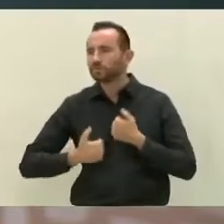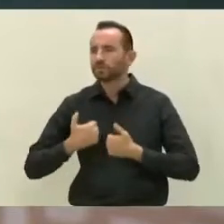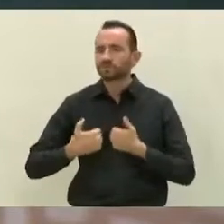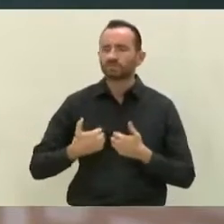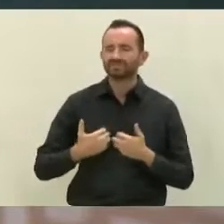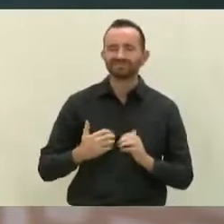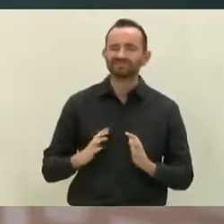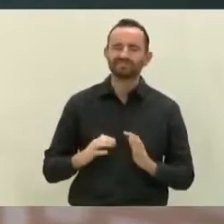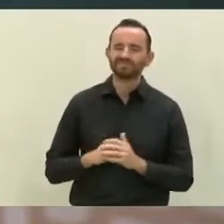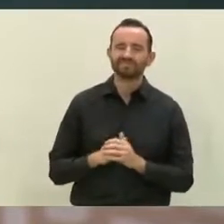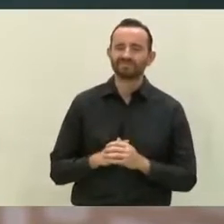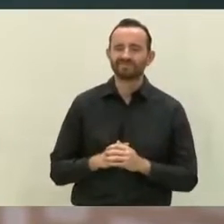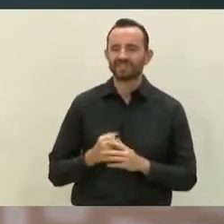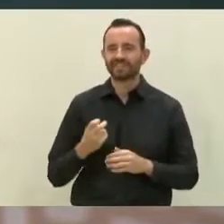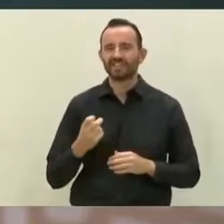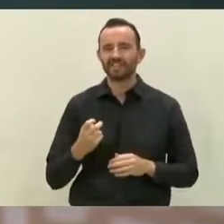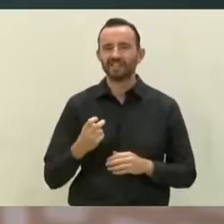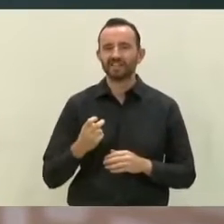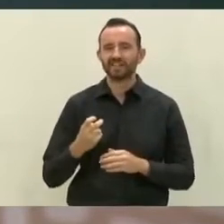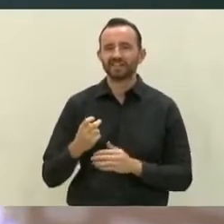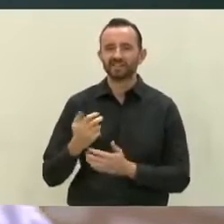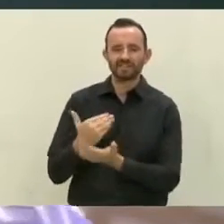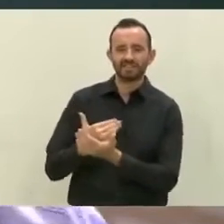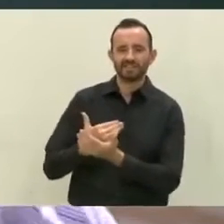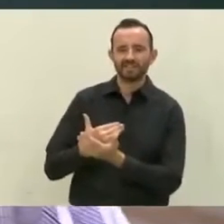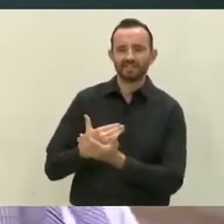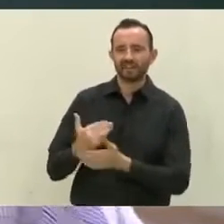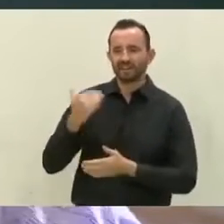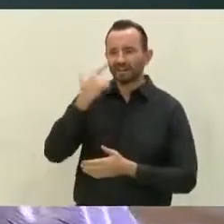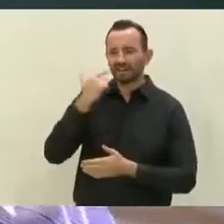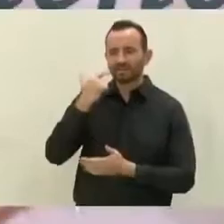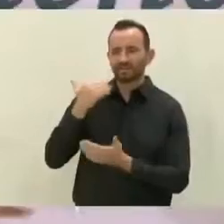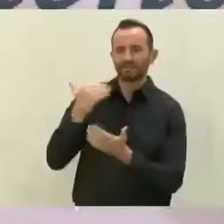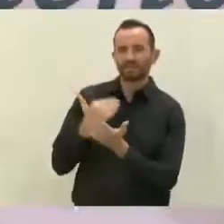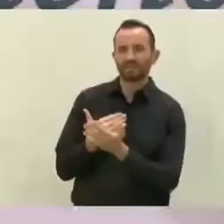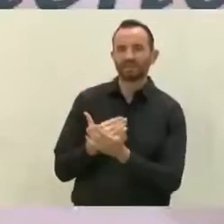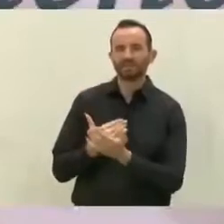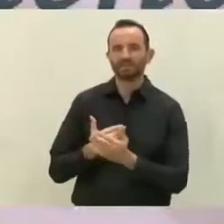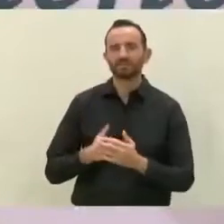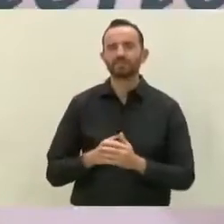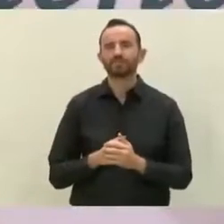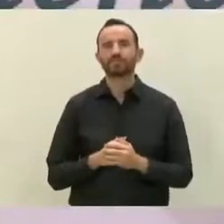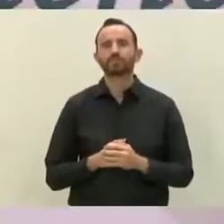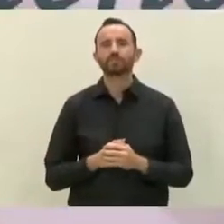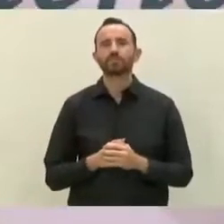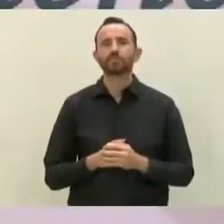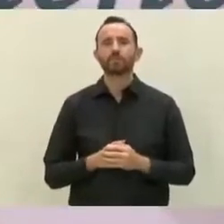para que deje de llorar y también para que yo pueda hacer mis cosas.